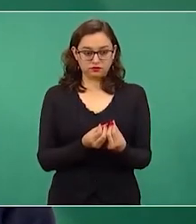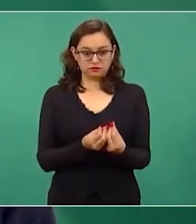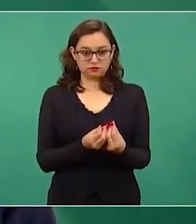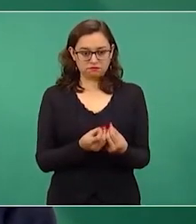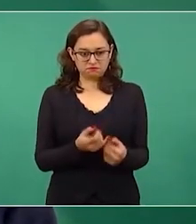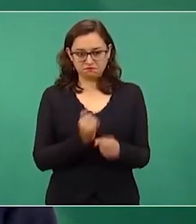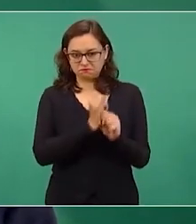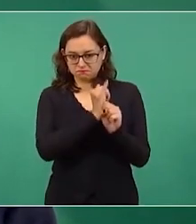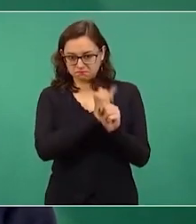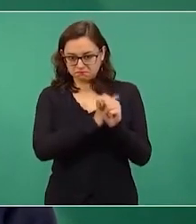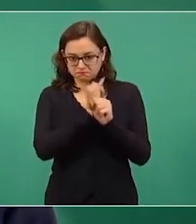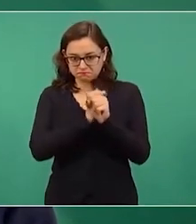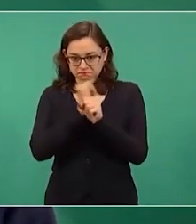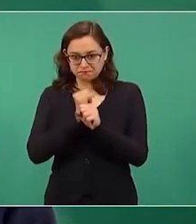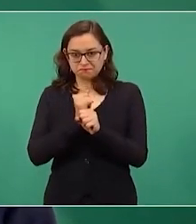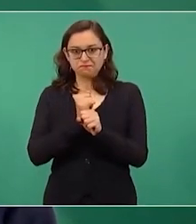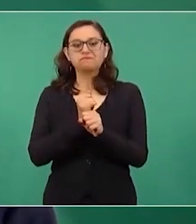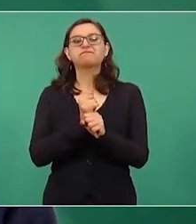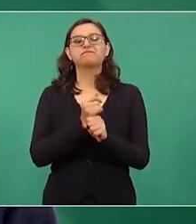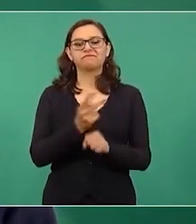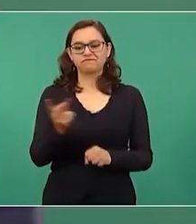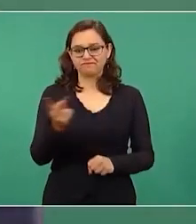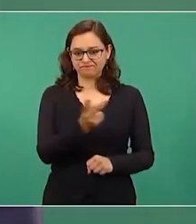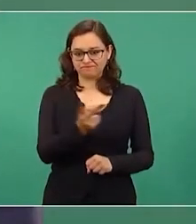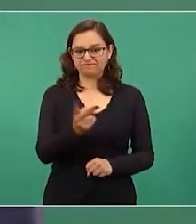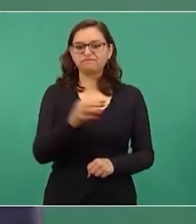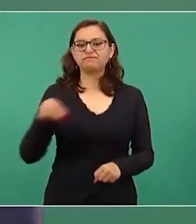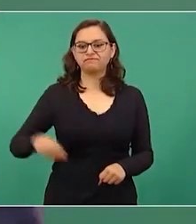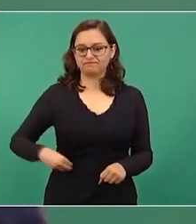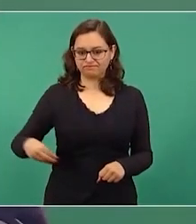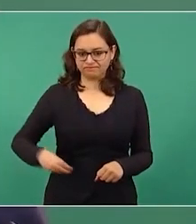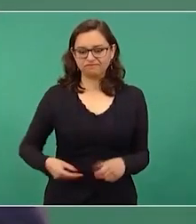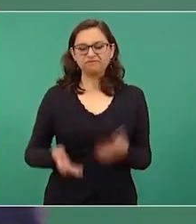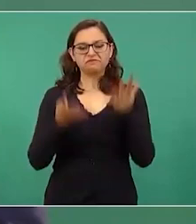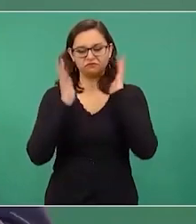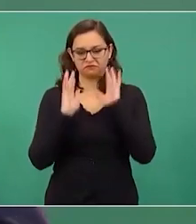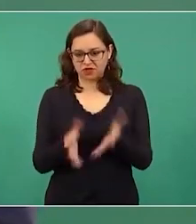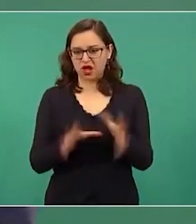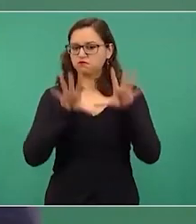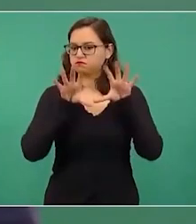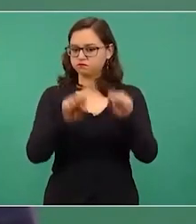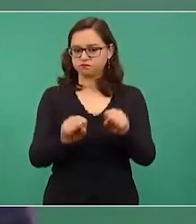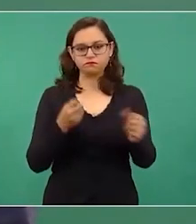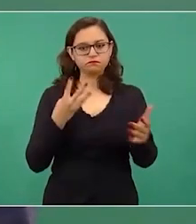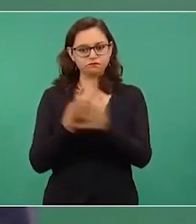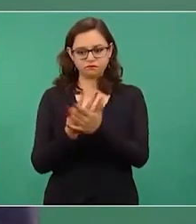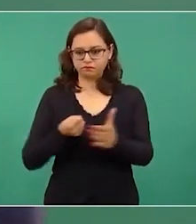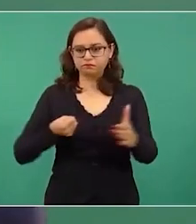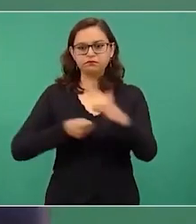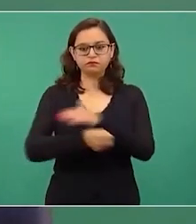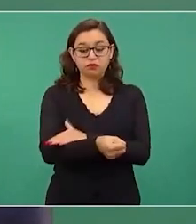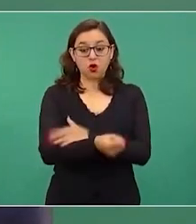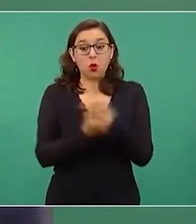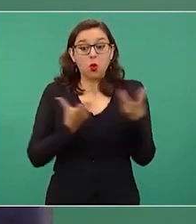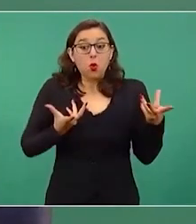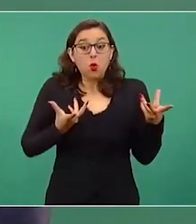a los dos responsables se hizo una investigación conjunta entonces